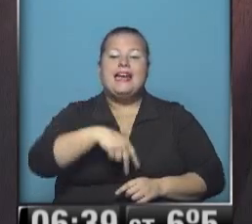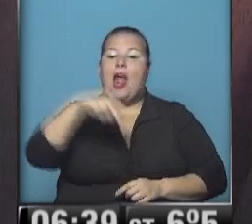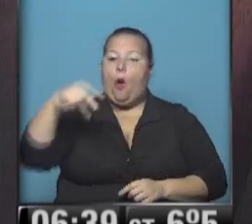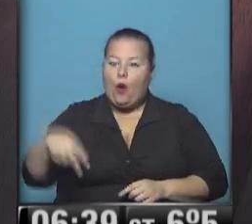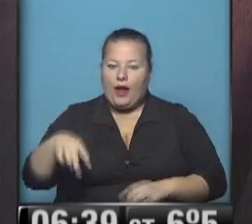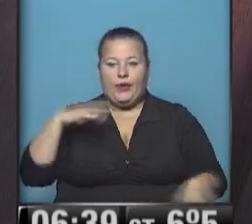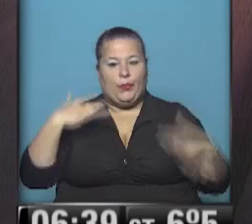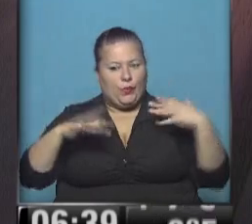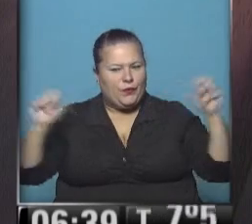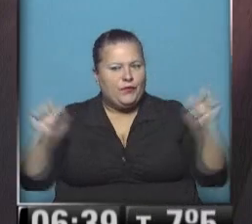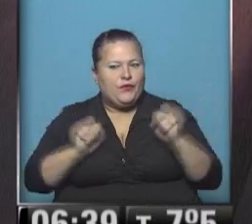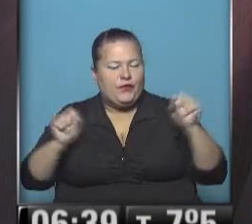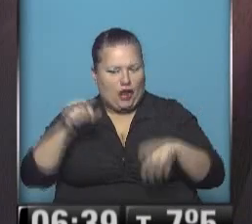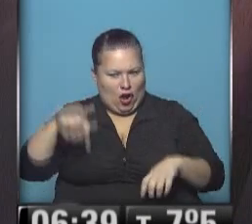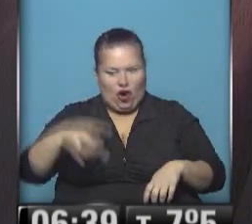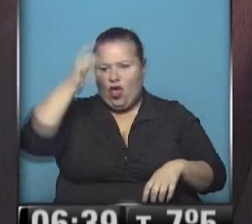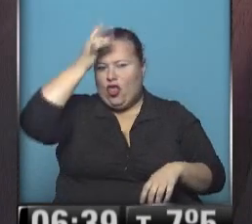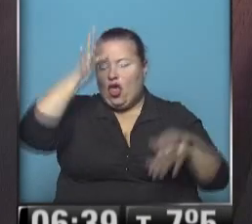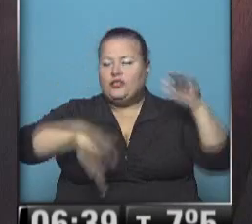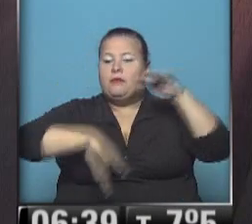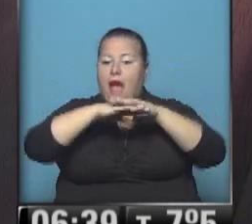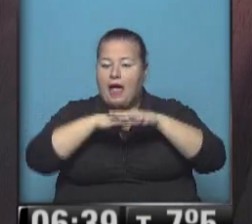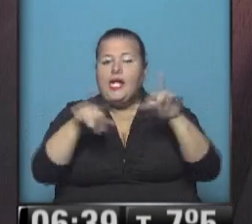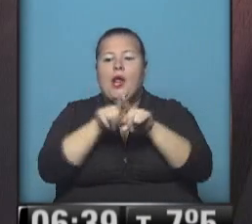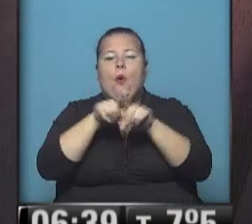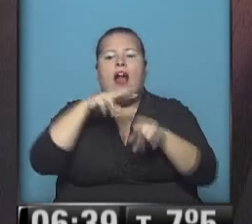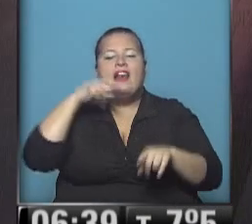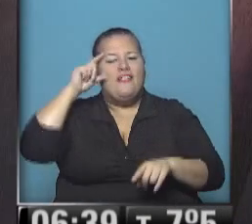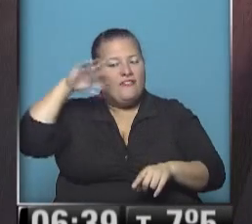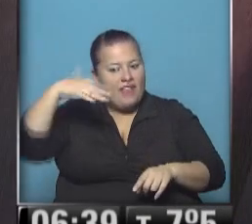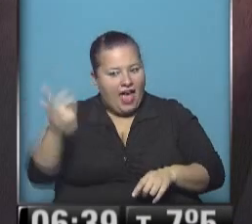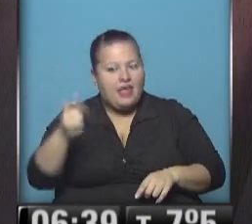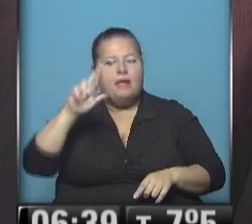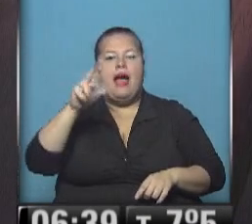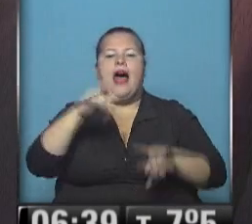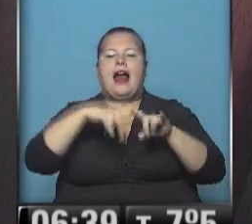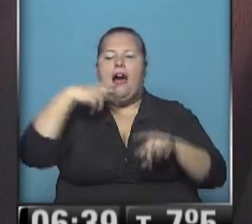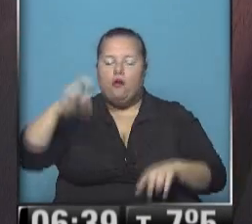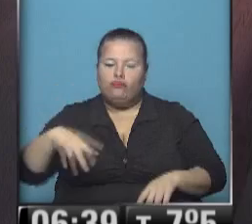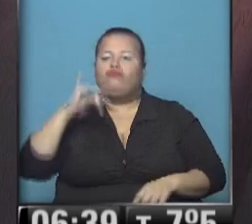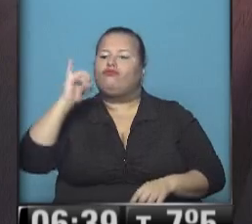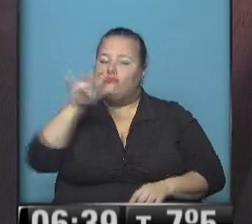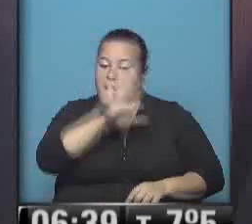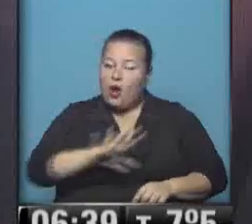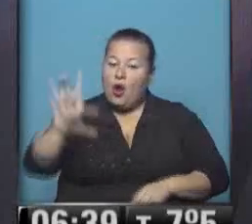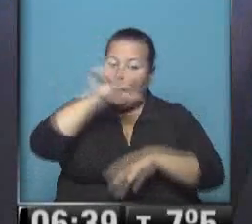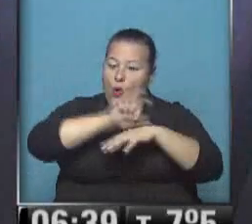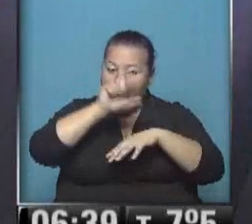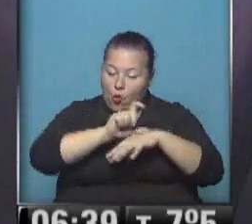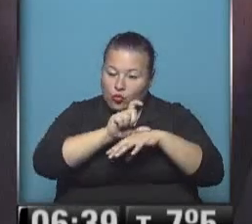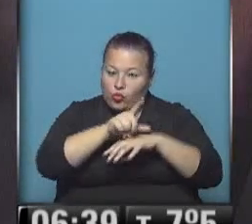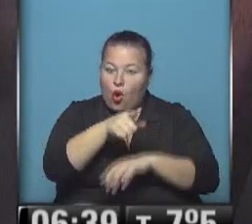Neuquén, frío para hoy, 12 la máxima, igual que Viedma y Rawson. Sí, la región Cuyana,